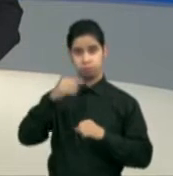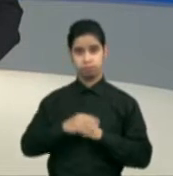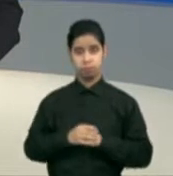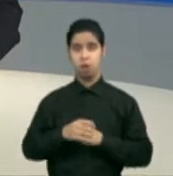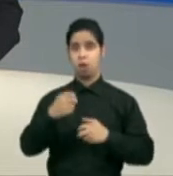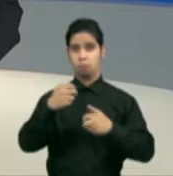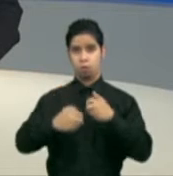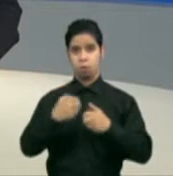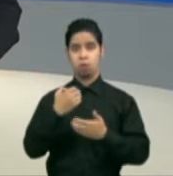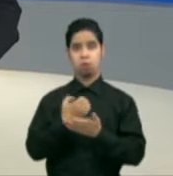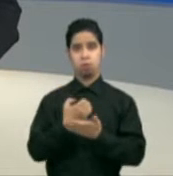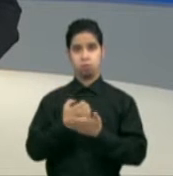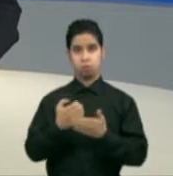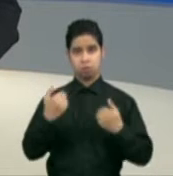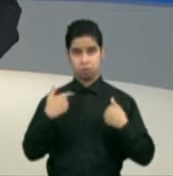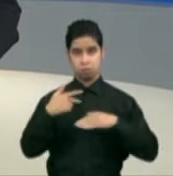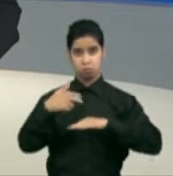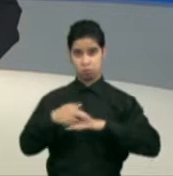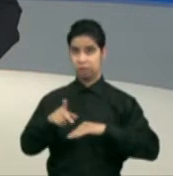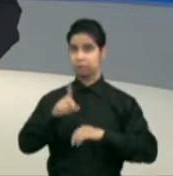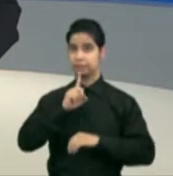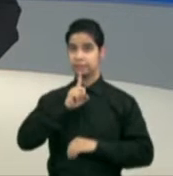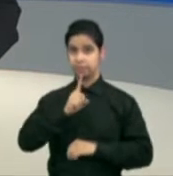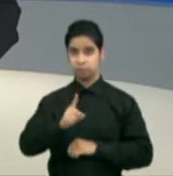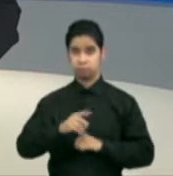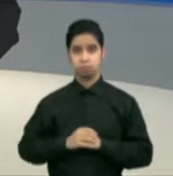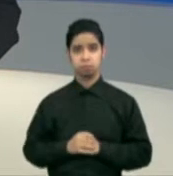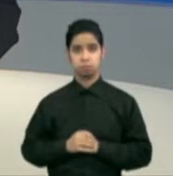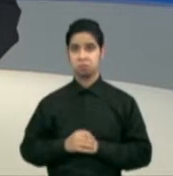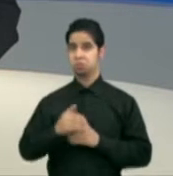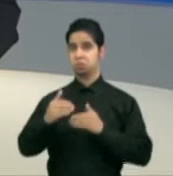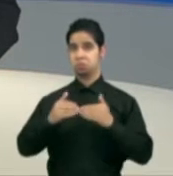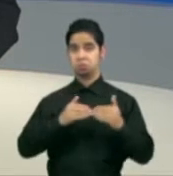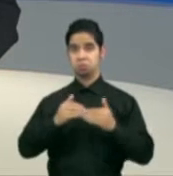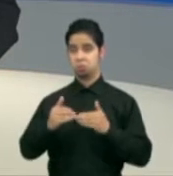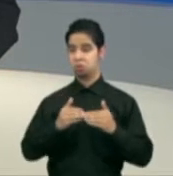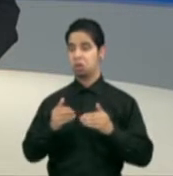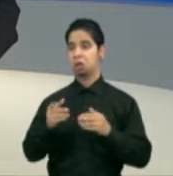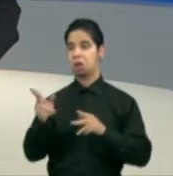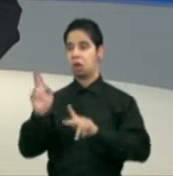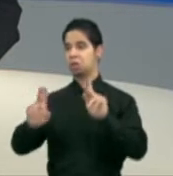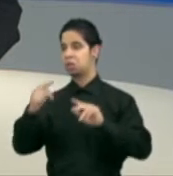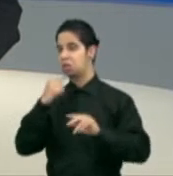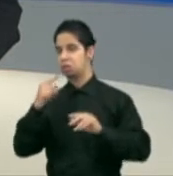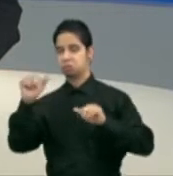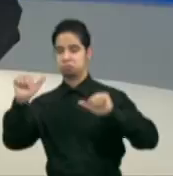fiscal que encara el país es real a pesar de que ciertos sectores lo ponen en duda.